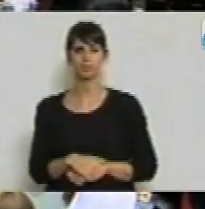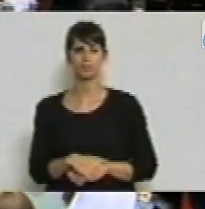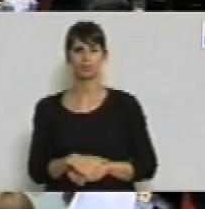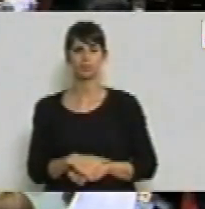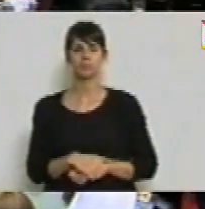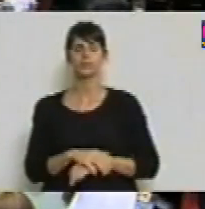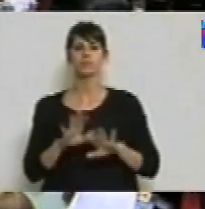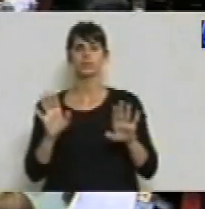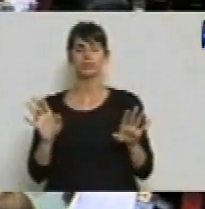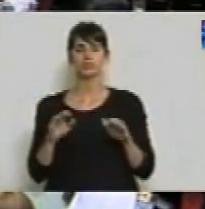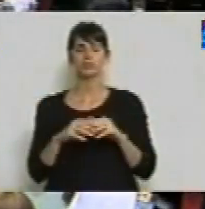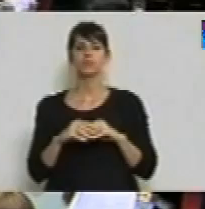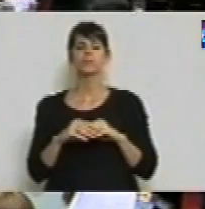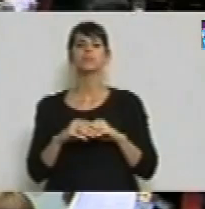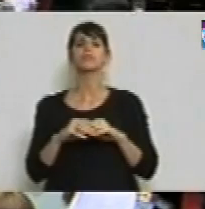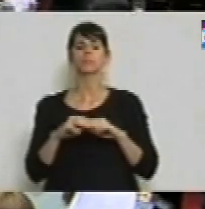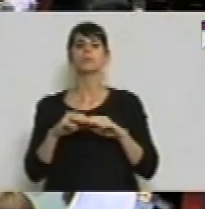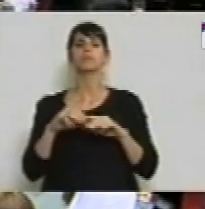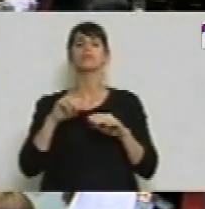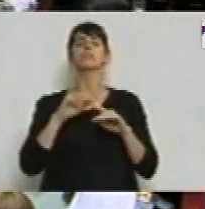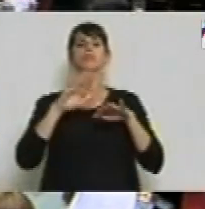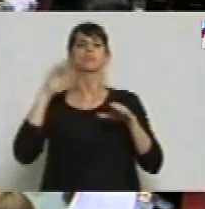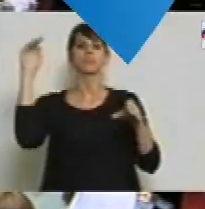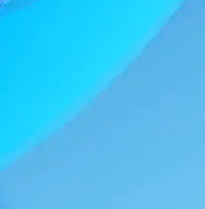Resulta afirmativo.